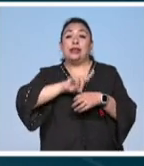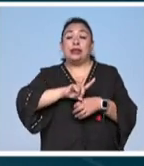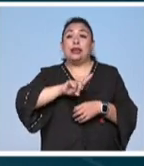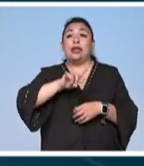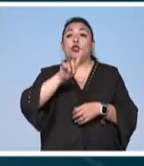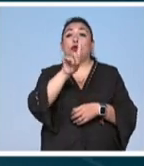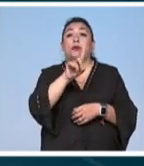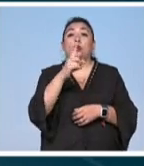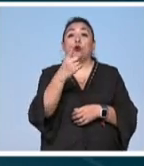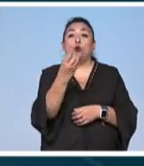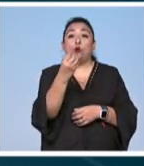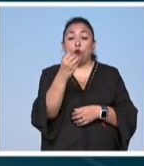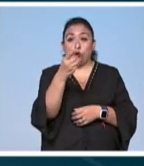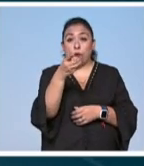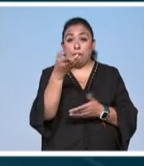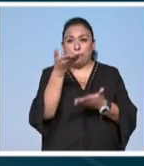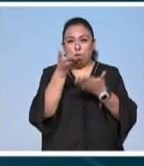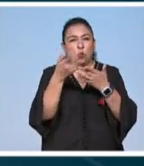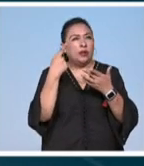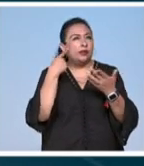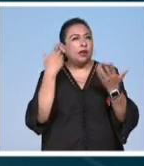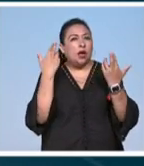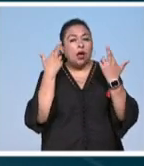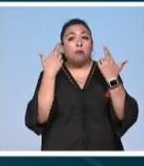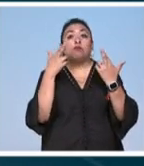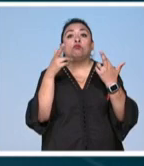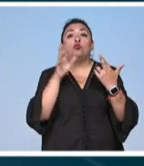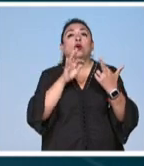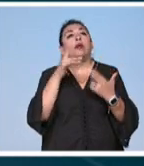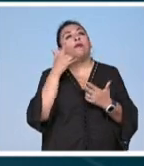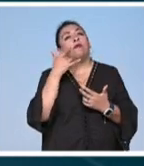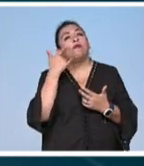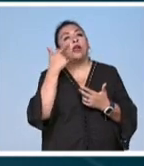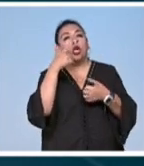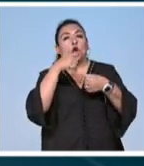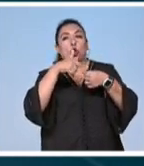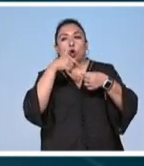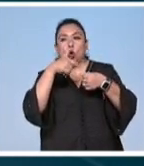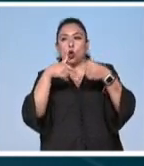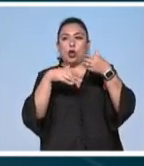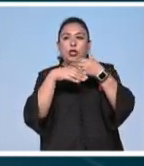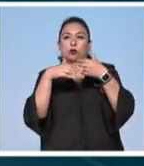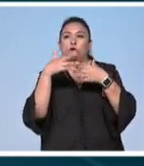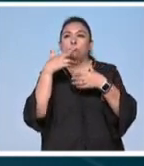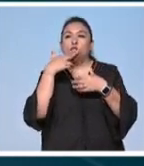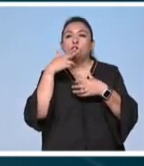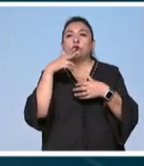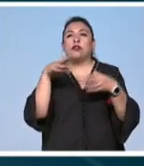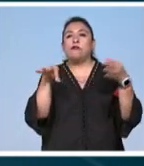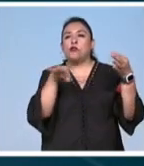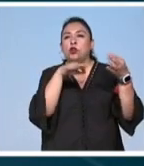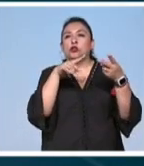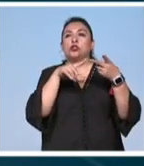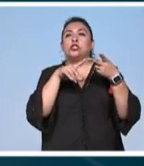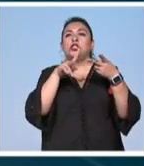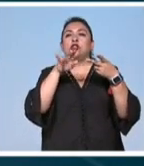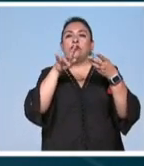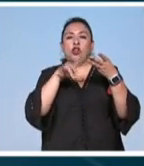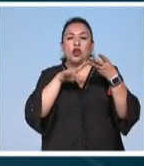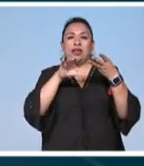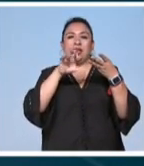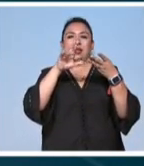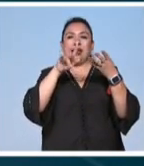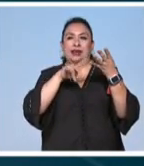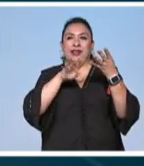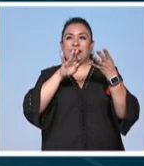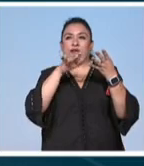1 de octubre en esta propuesta sonora el público podrá contemplar los colores de instrumentos como el violonchelo el violín el clarinete y